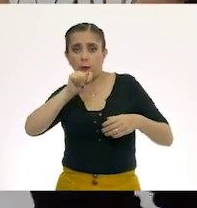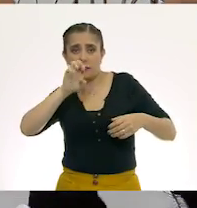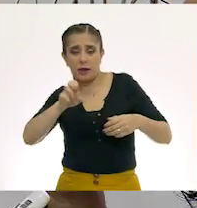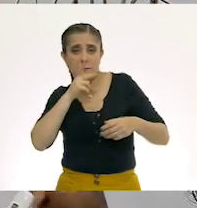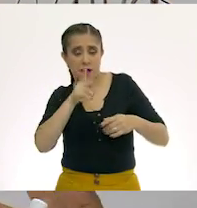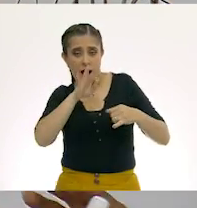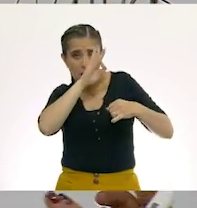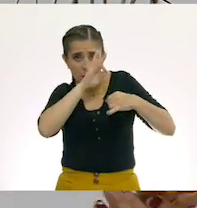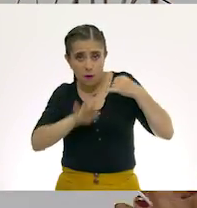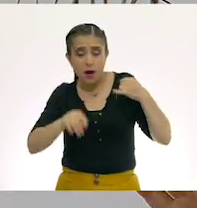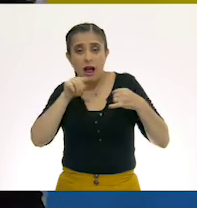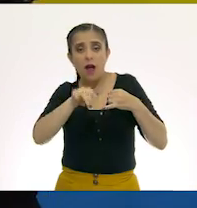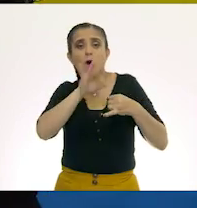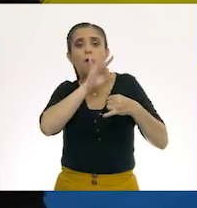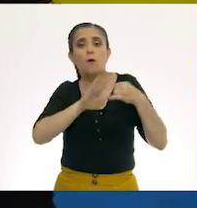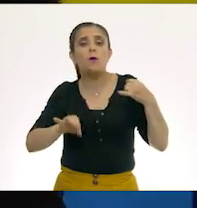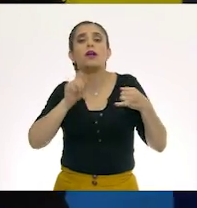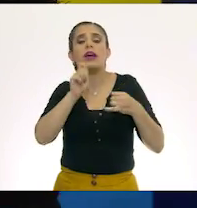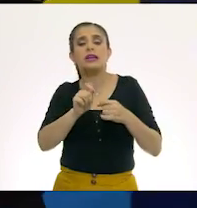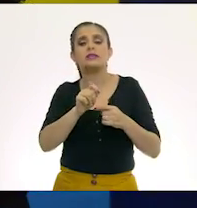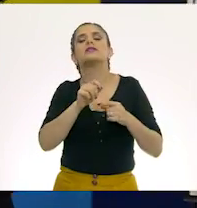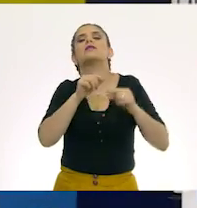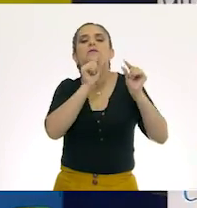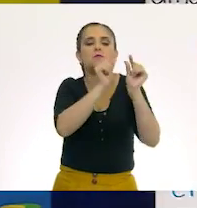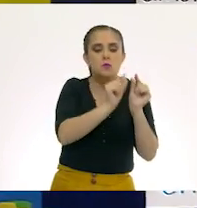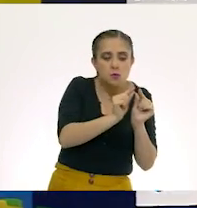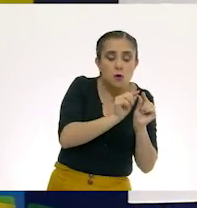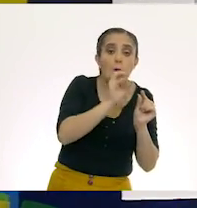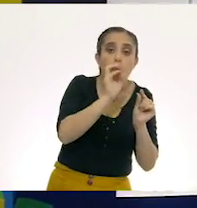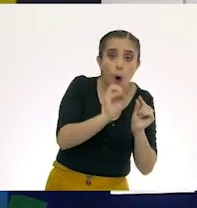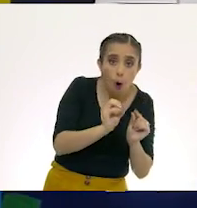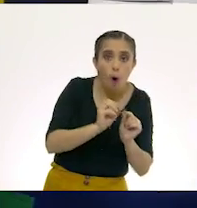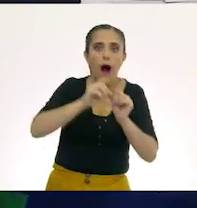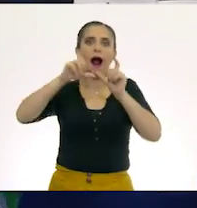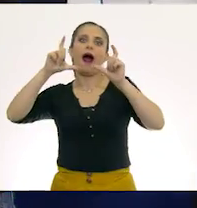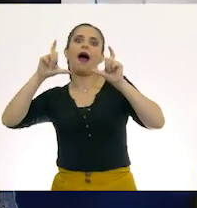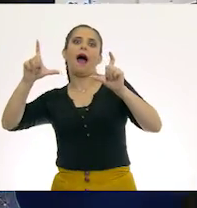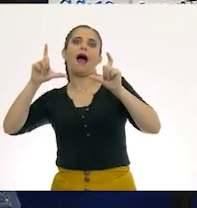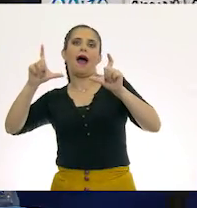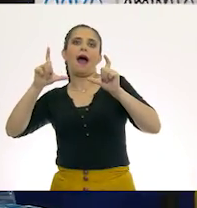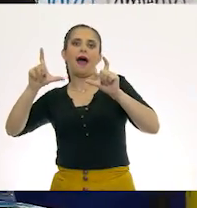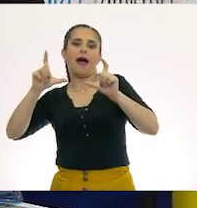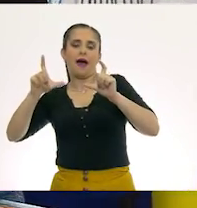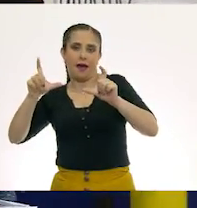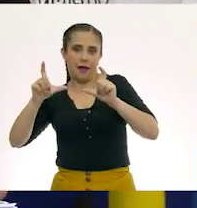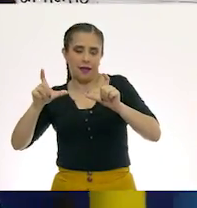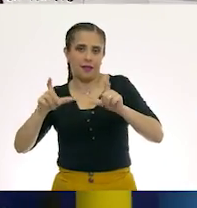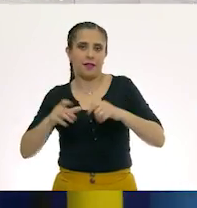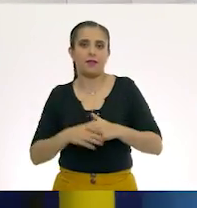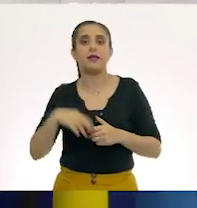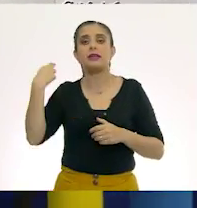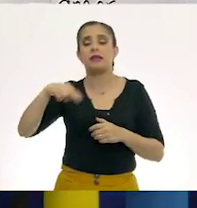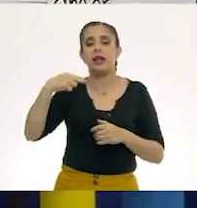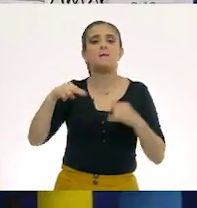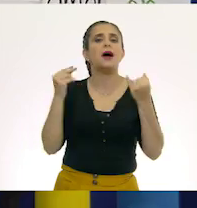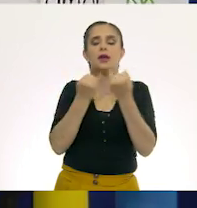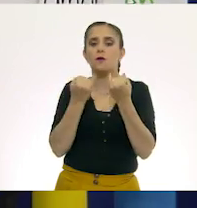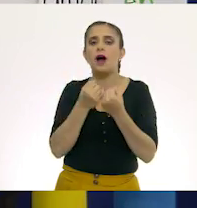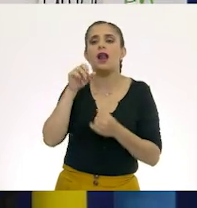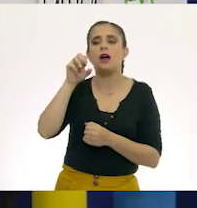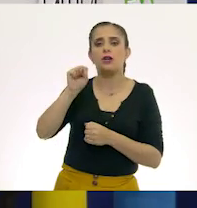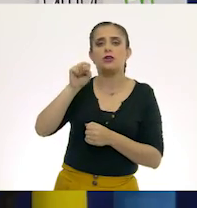Son terminaciones del diminutivo y del aumentativo. Y se les llama también sufijos